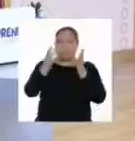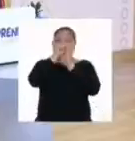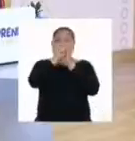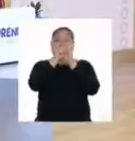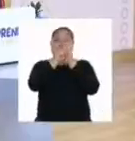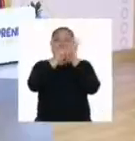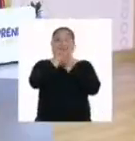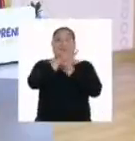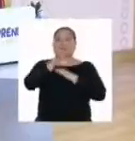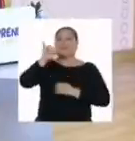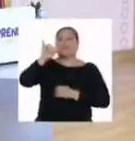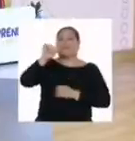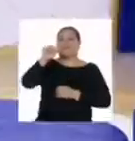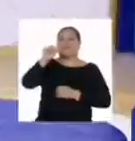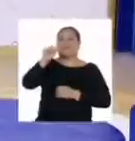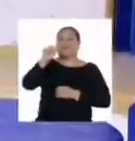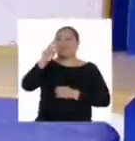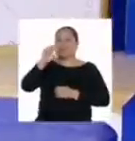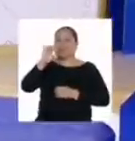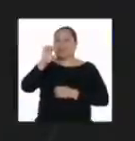un video más de Yare Tuber.